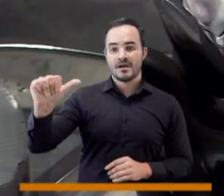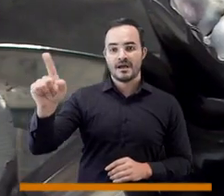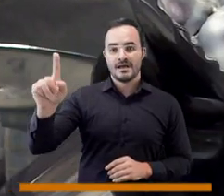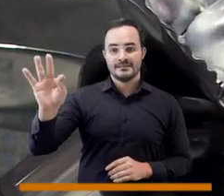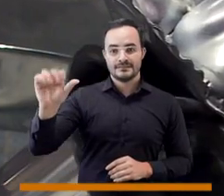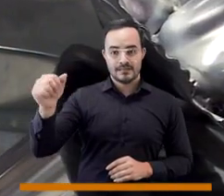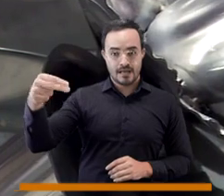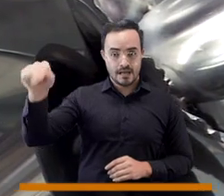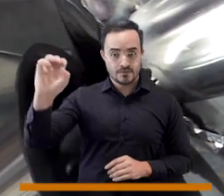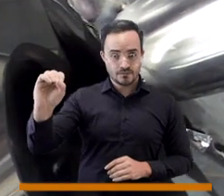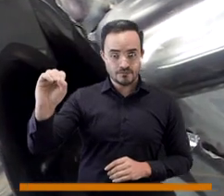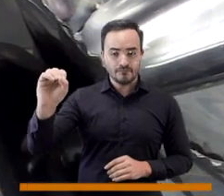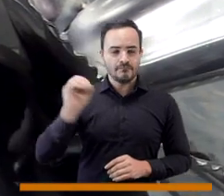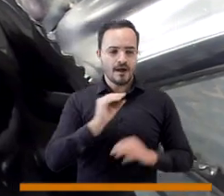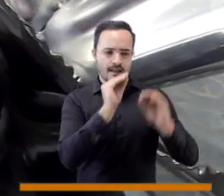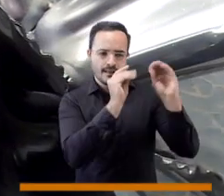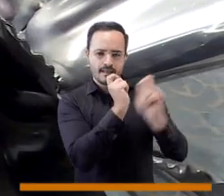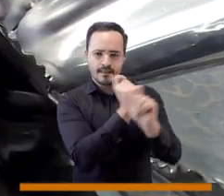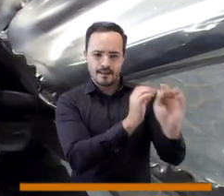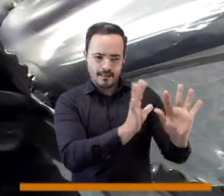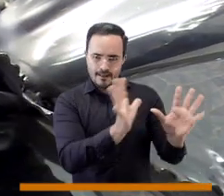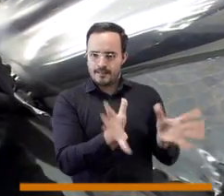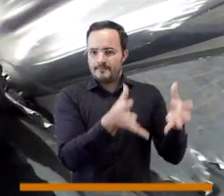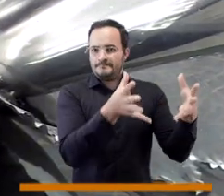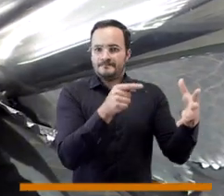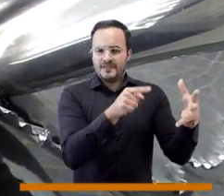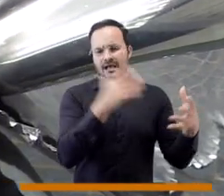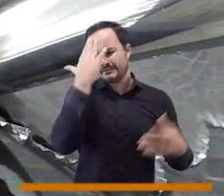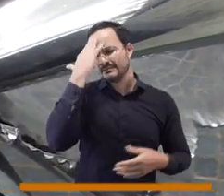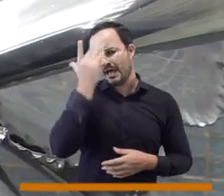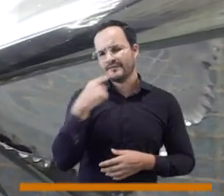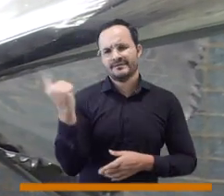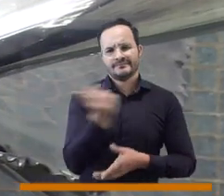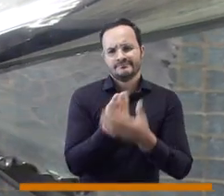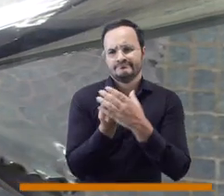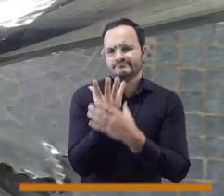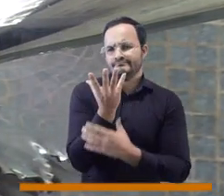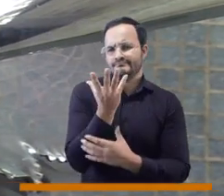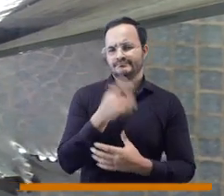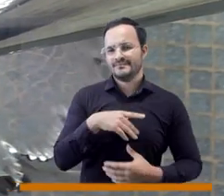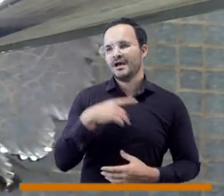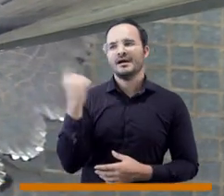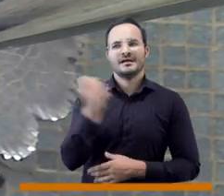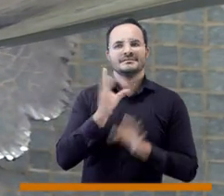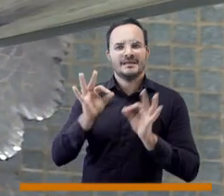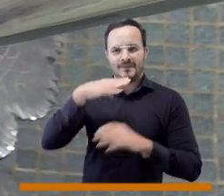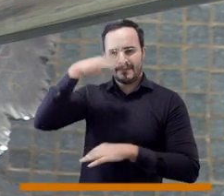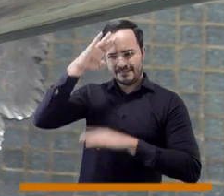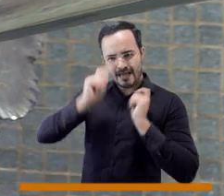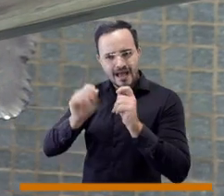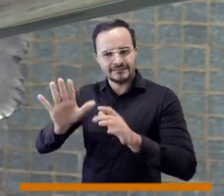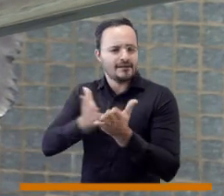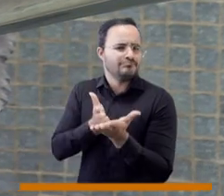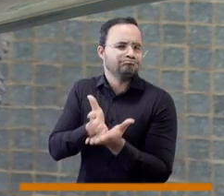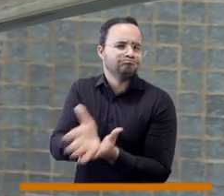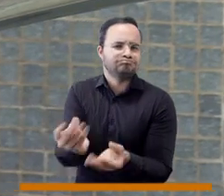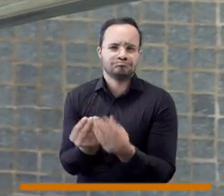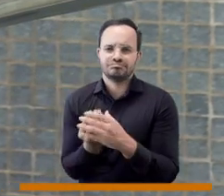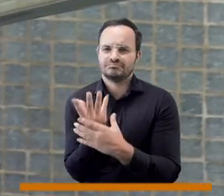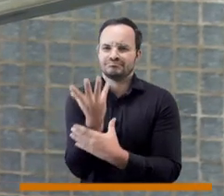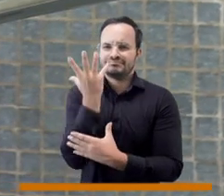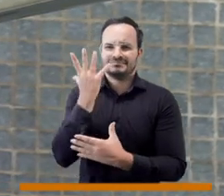obviamente hace alusión a la orquídea como la flor primaveral, y bien todos sabemos que Medellín es conocida como la eterna primavera.